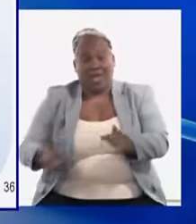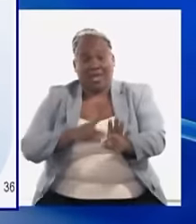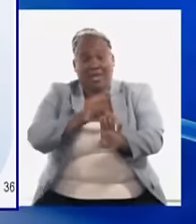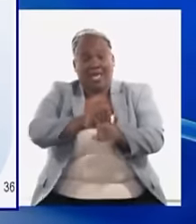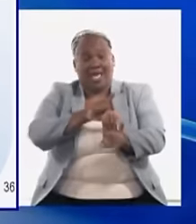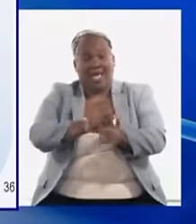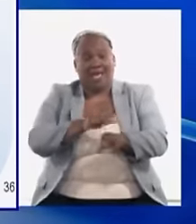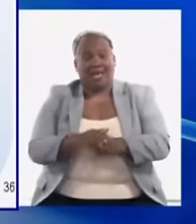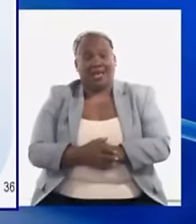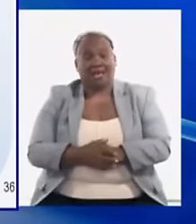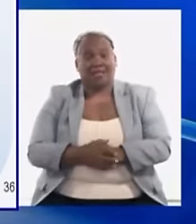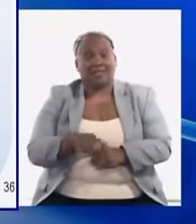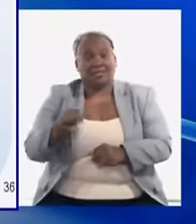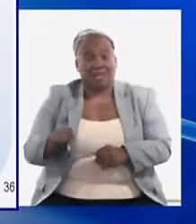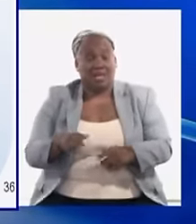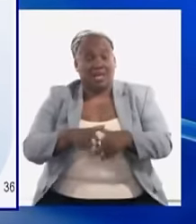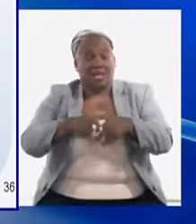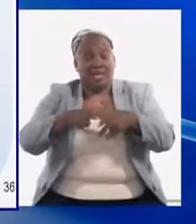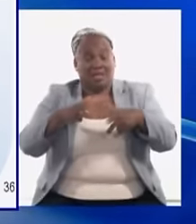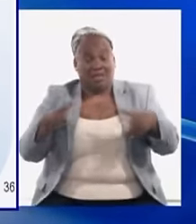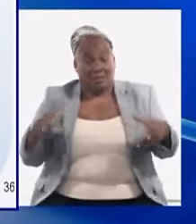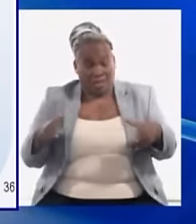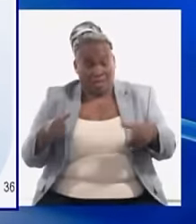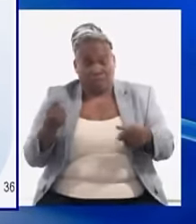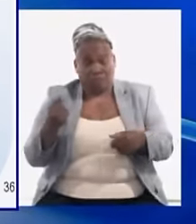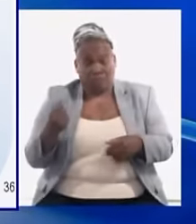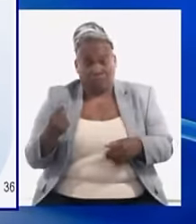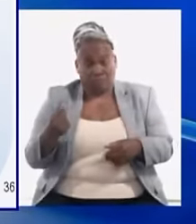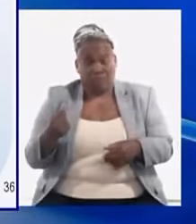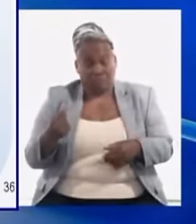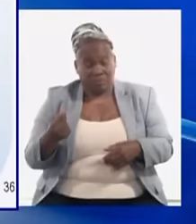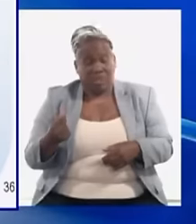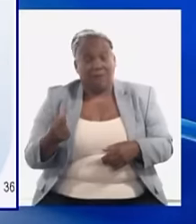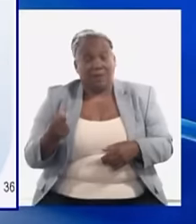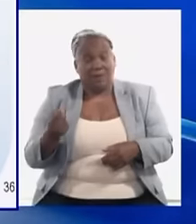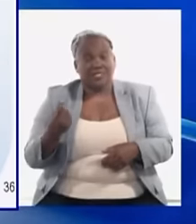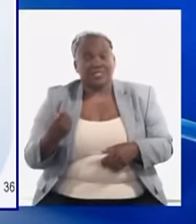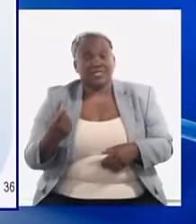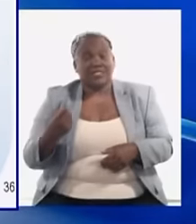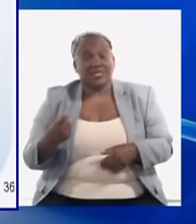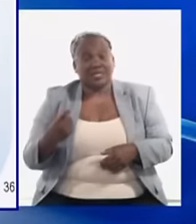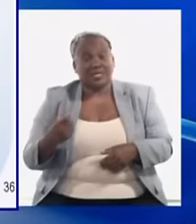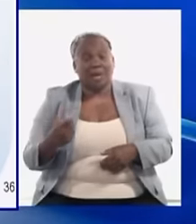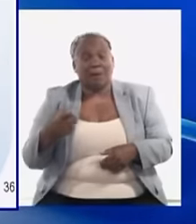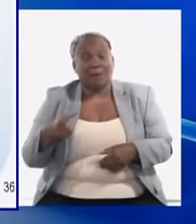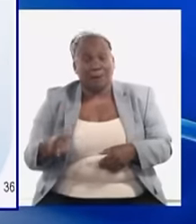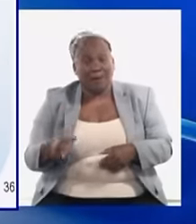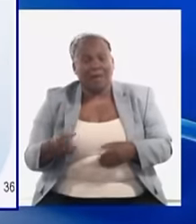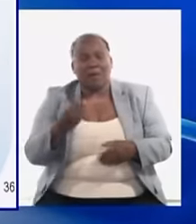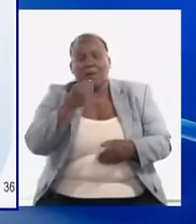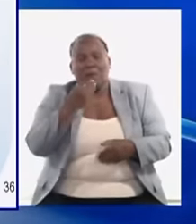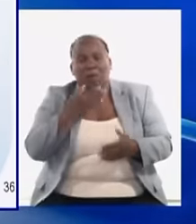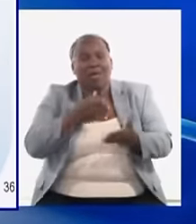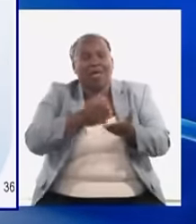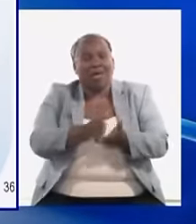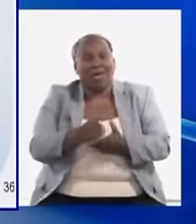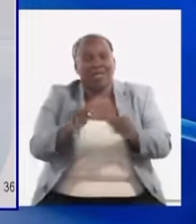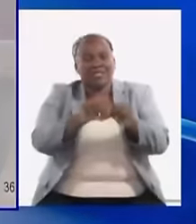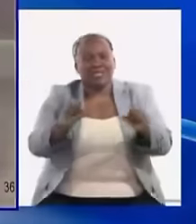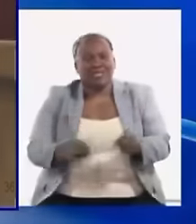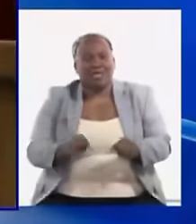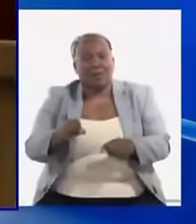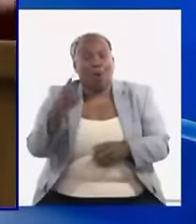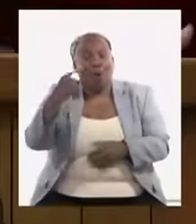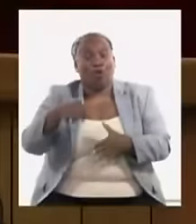serán incrementos que son razonables pero necesitamos ¿para qué? para poder sostener ese sistema para poder pensar incluso en que un